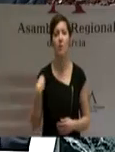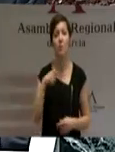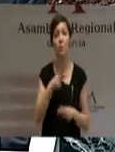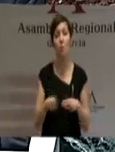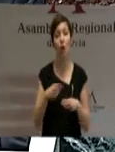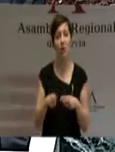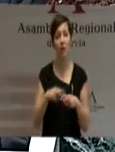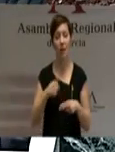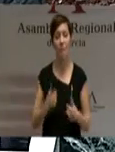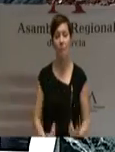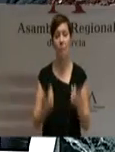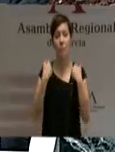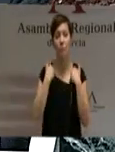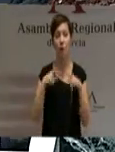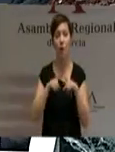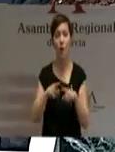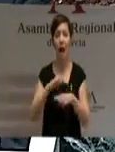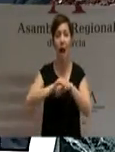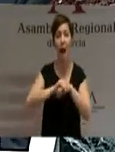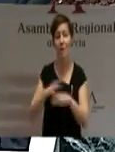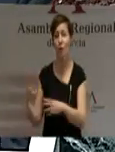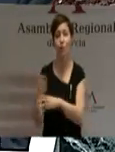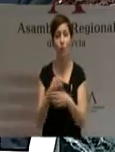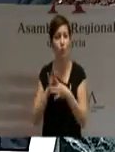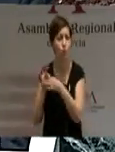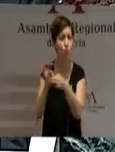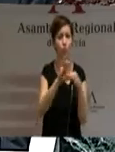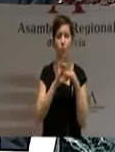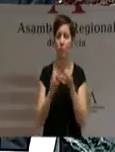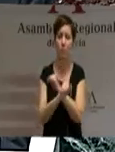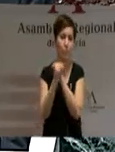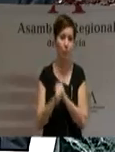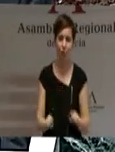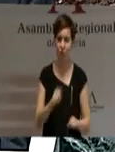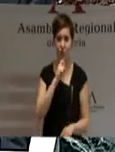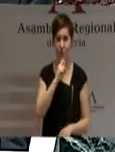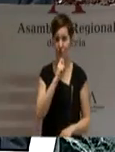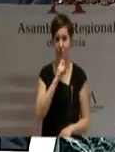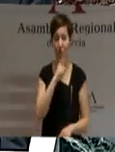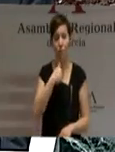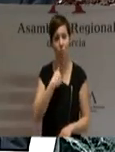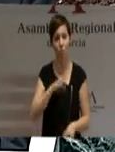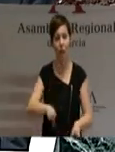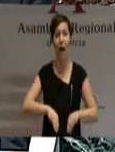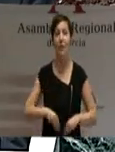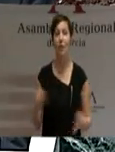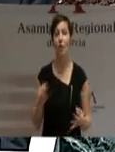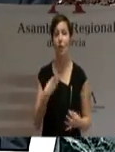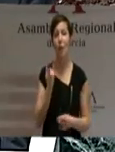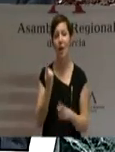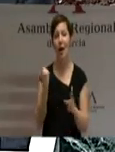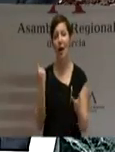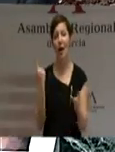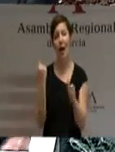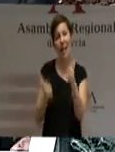difícil tener a todos por amigos. Mi caso me conformo con no llamar enemigos a mis